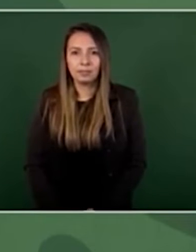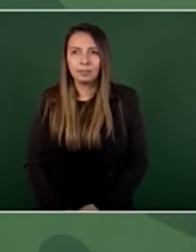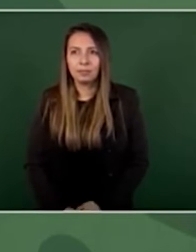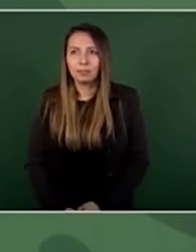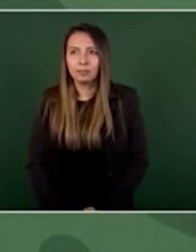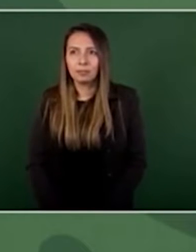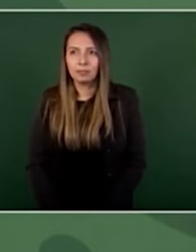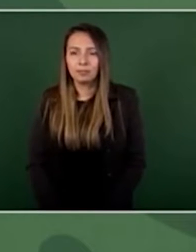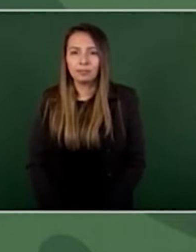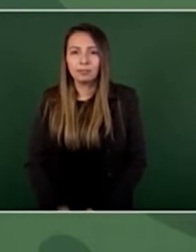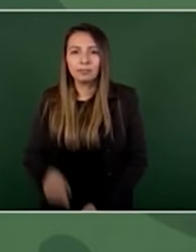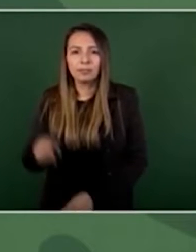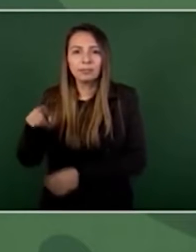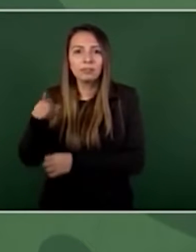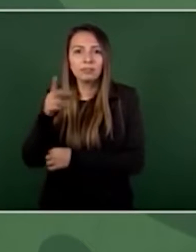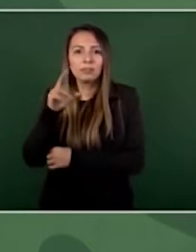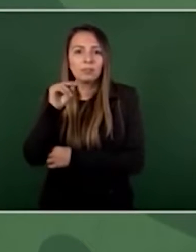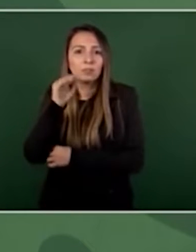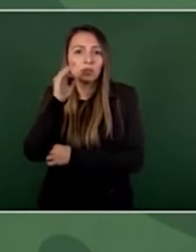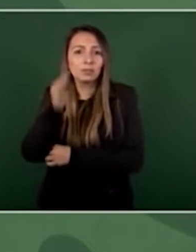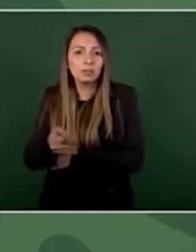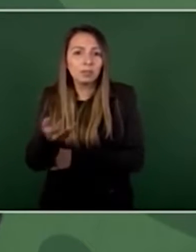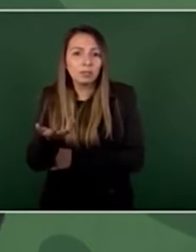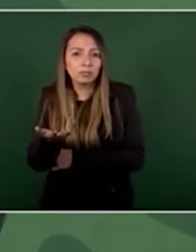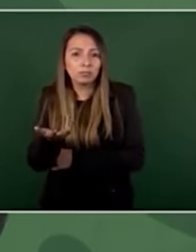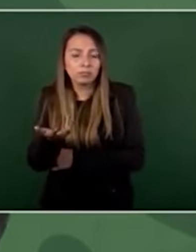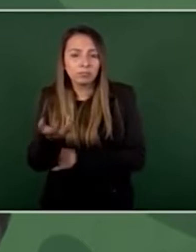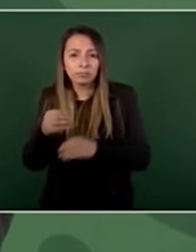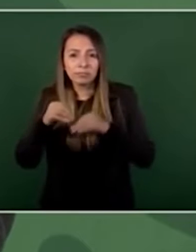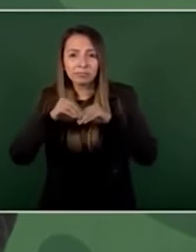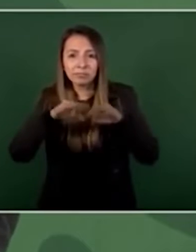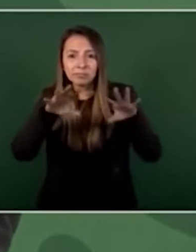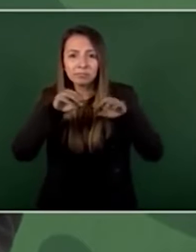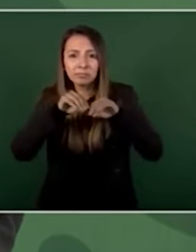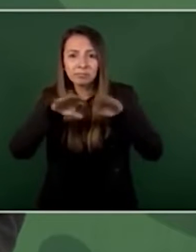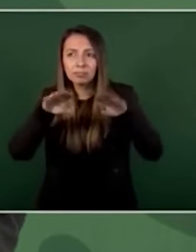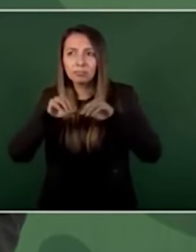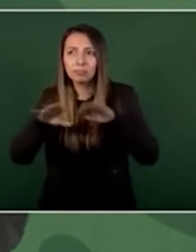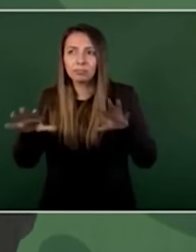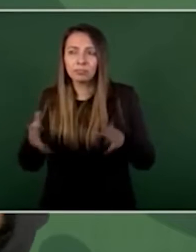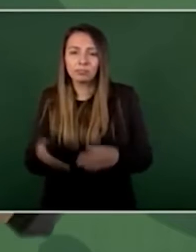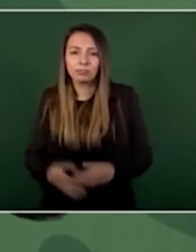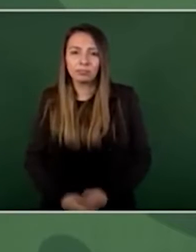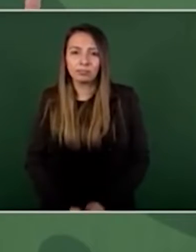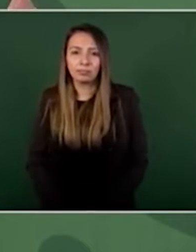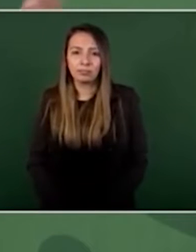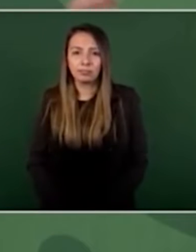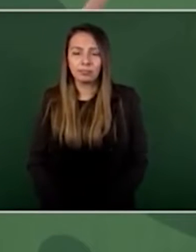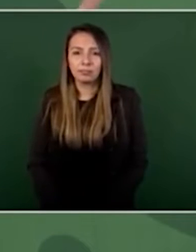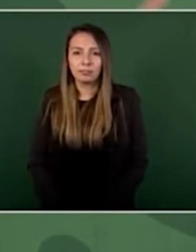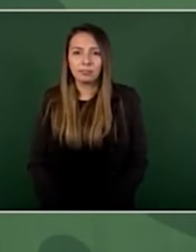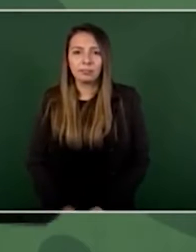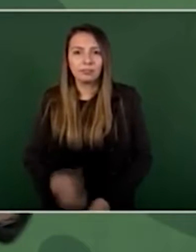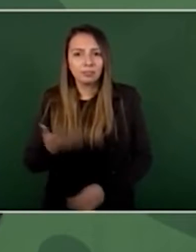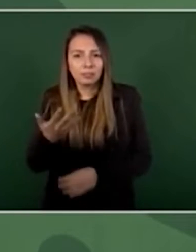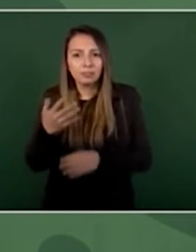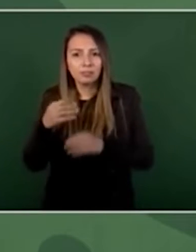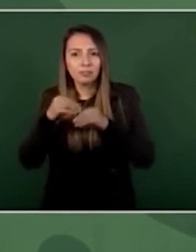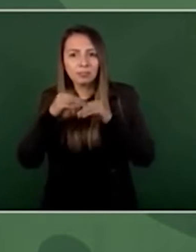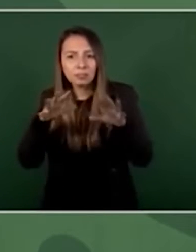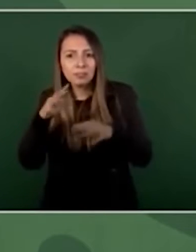que se den a conocer informes